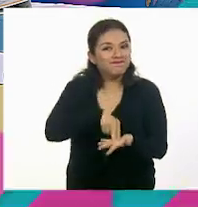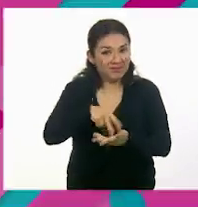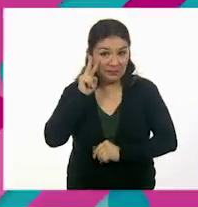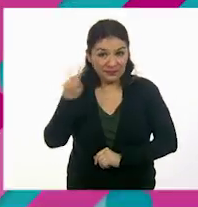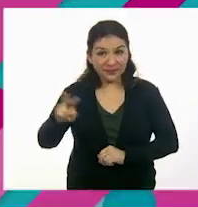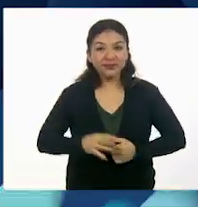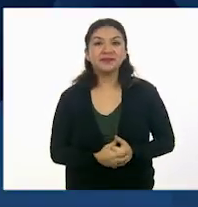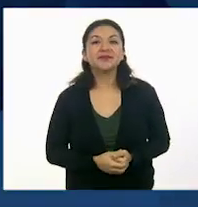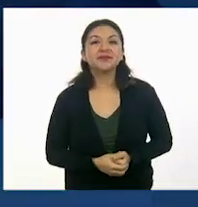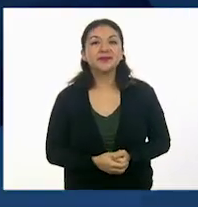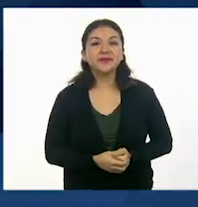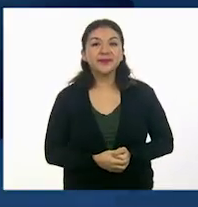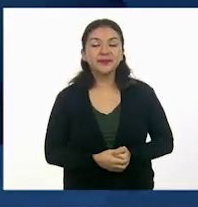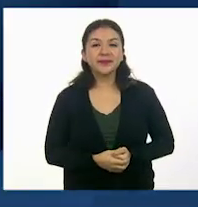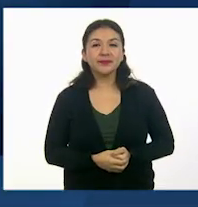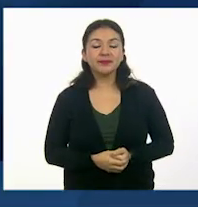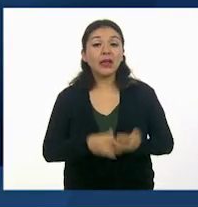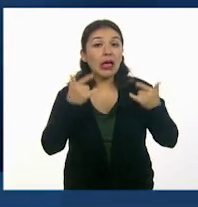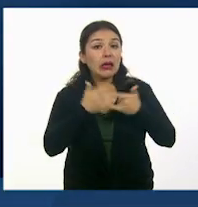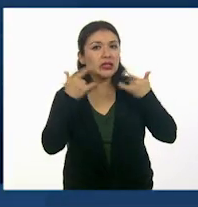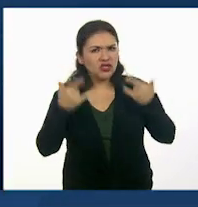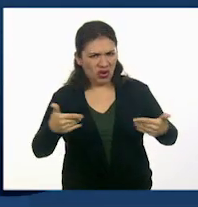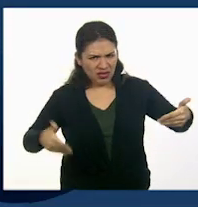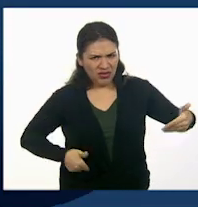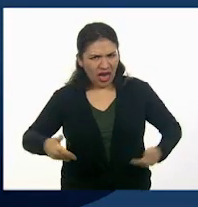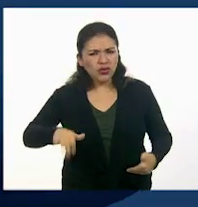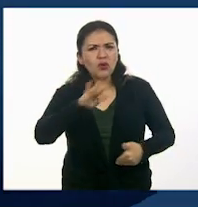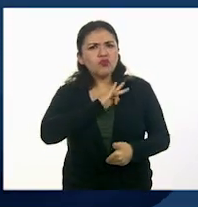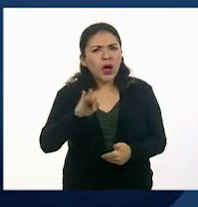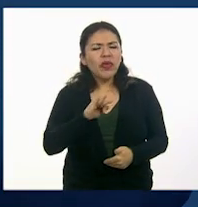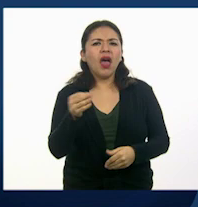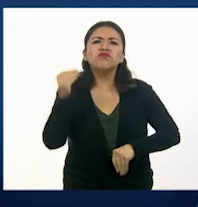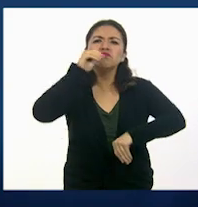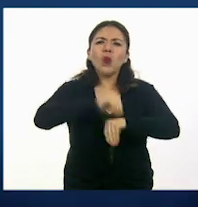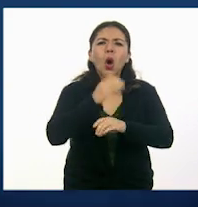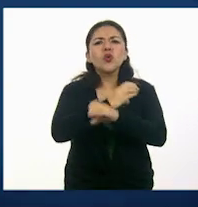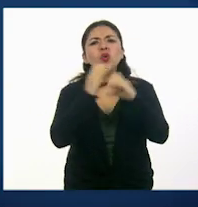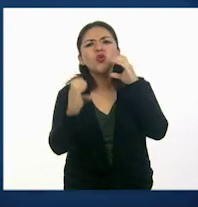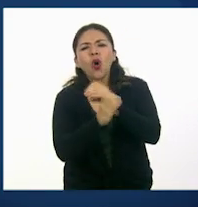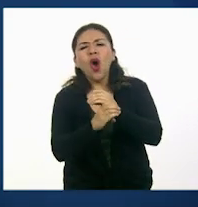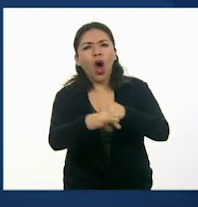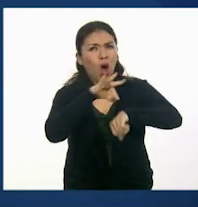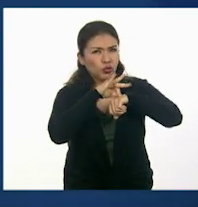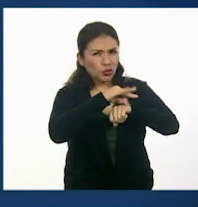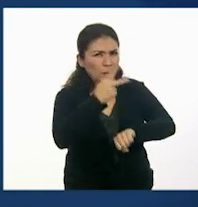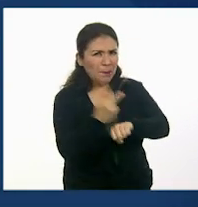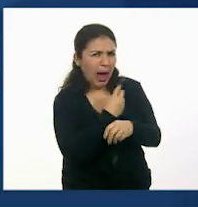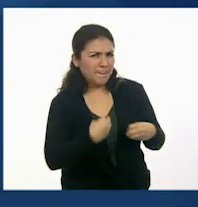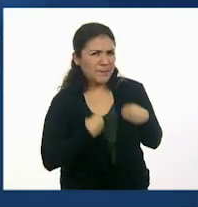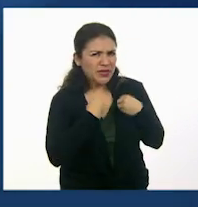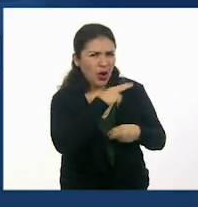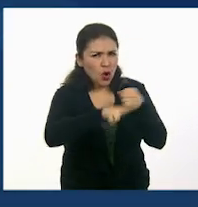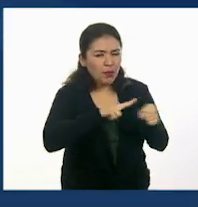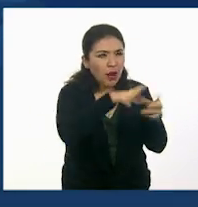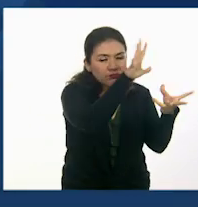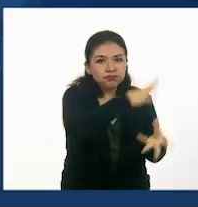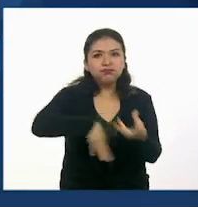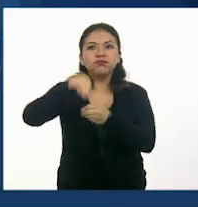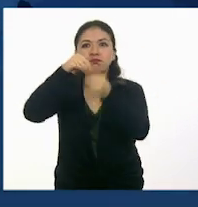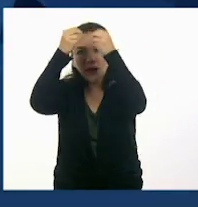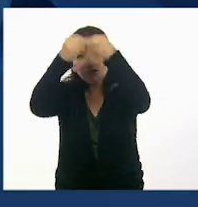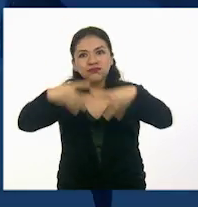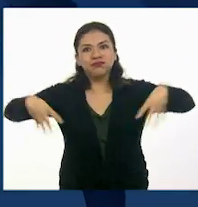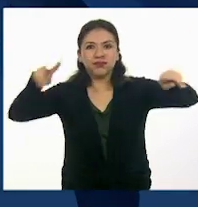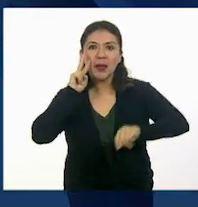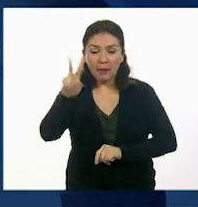Vamos a ver. Una historia teatral puede retomar situaciones o elementos de la vida cotidiana y llevarlos a escena. La